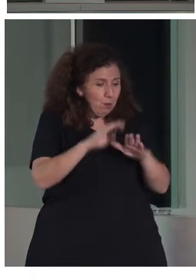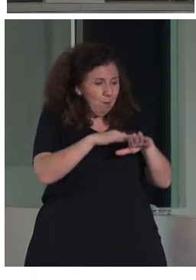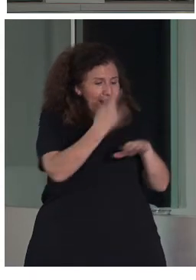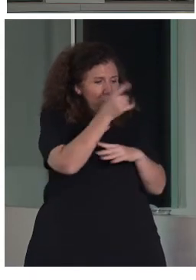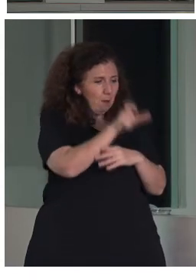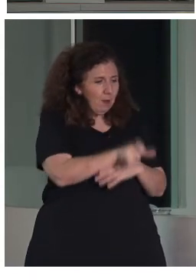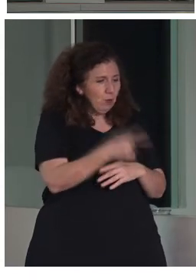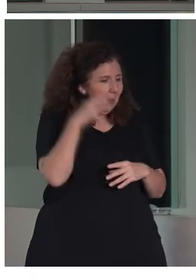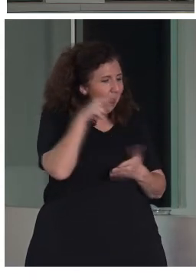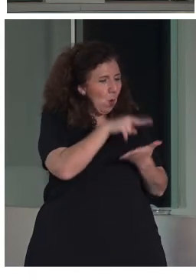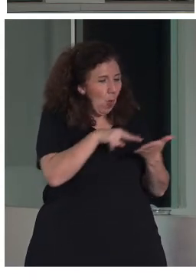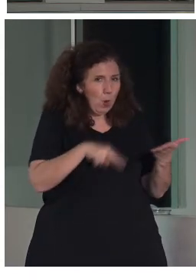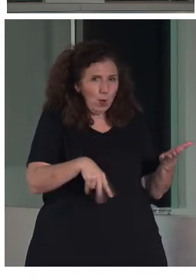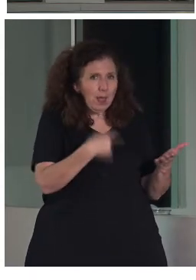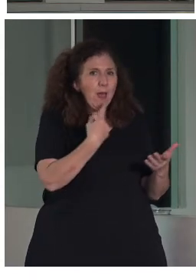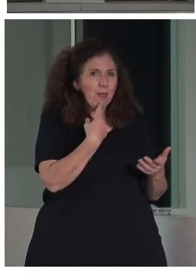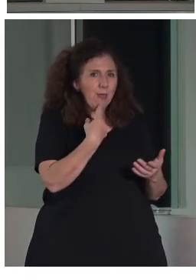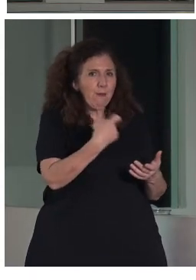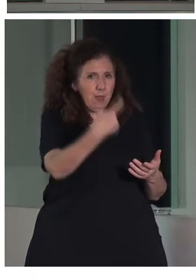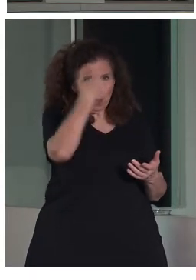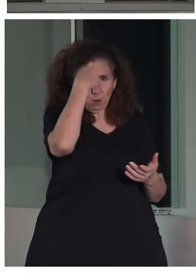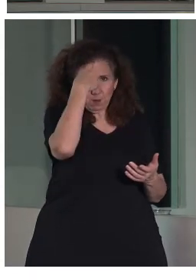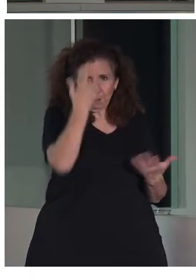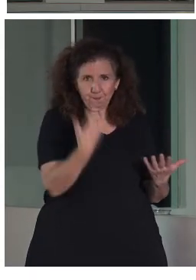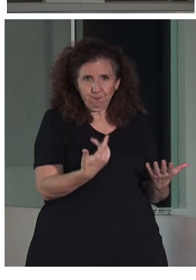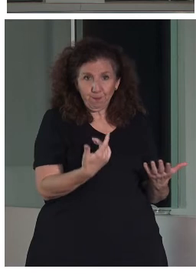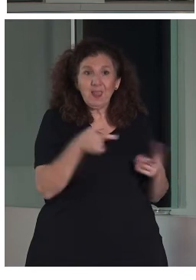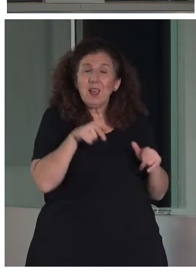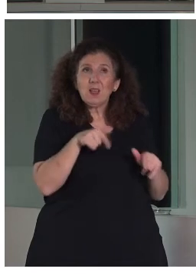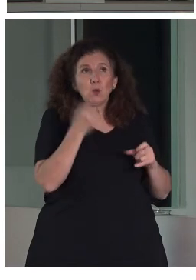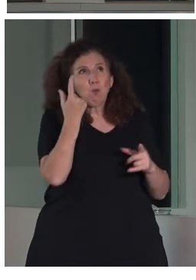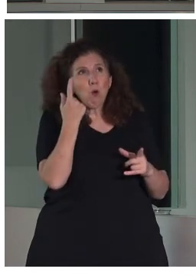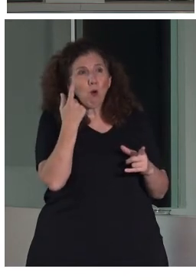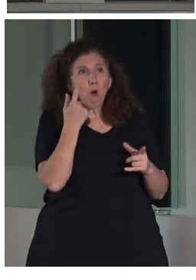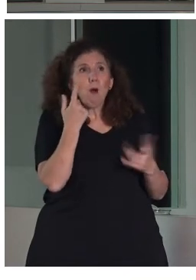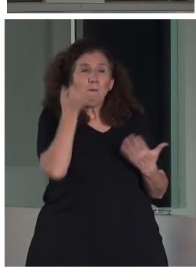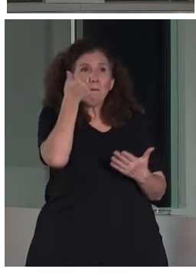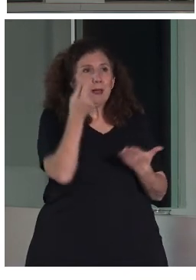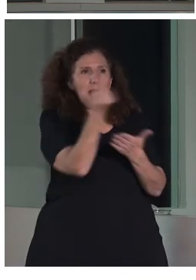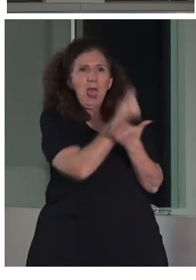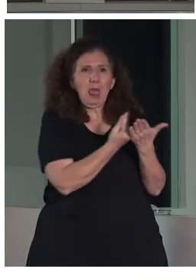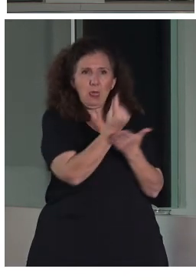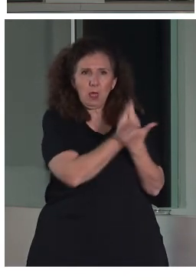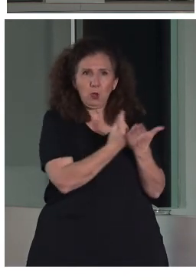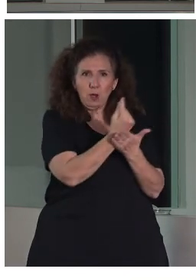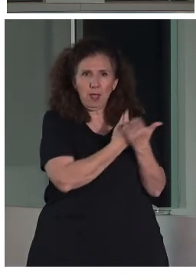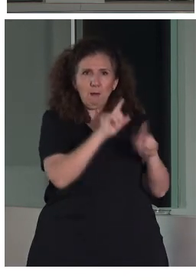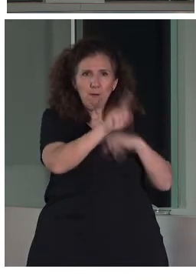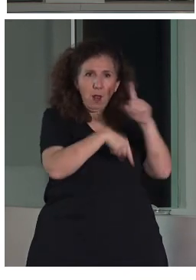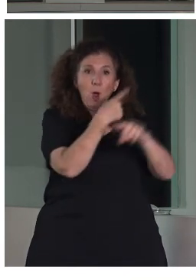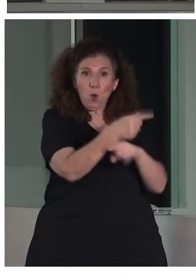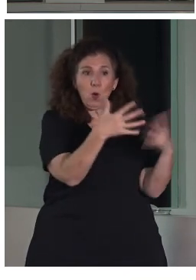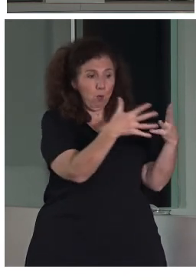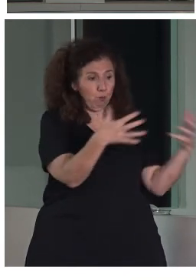comprensión. Ese primer trabajo que tiene una forma editorial, por así decirlo, es el que luego nos permitirá ejecutar la redacción